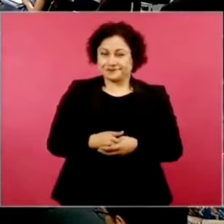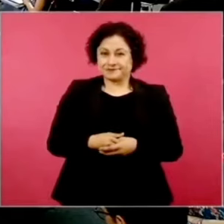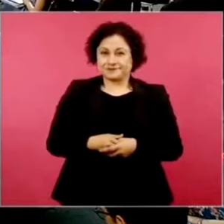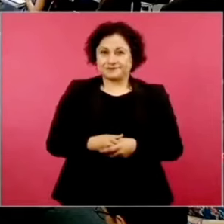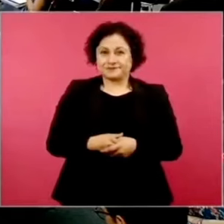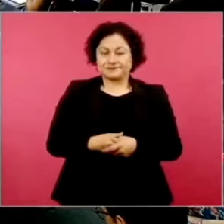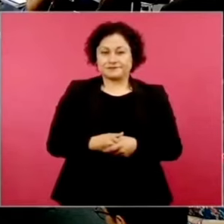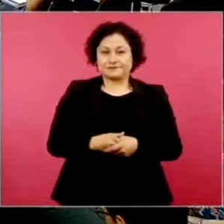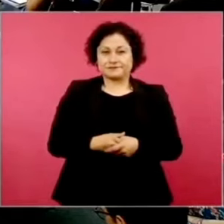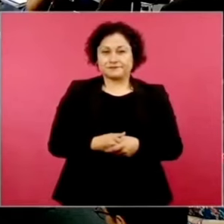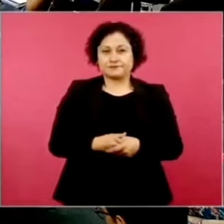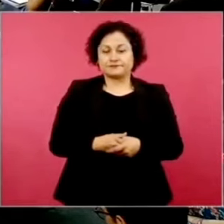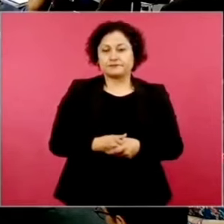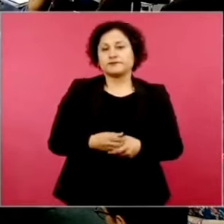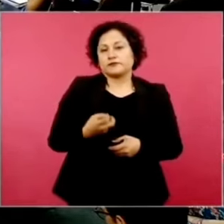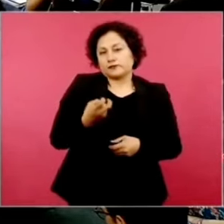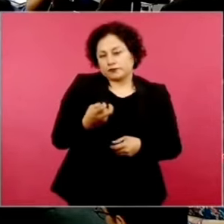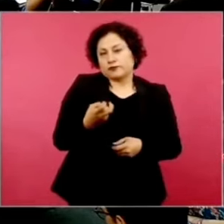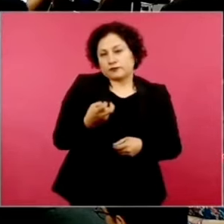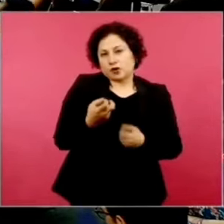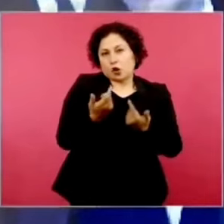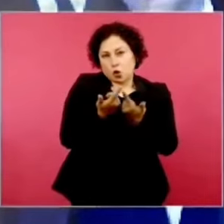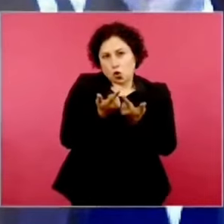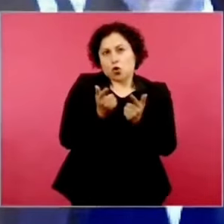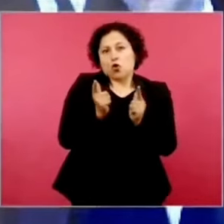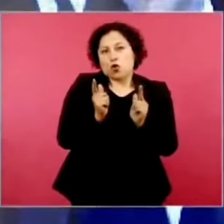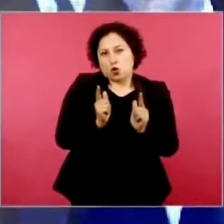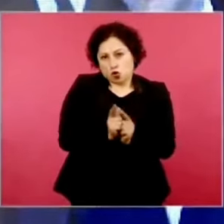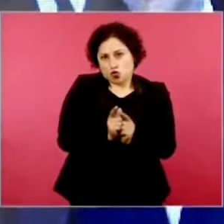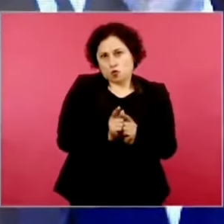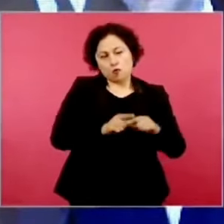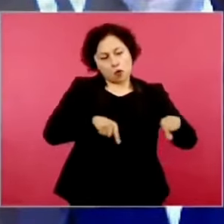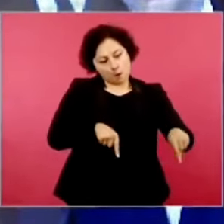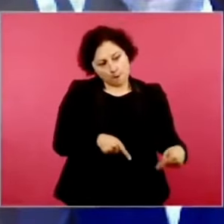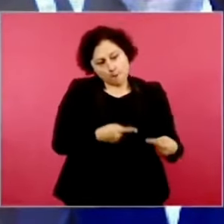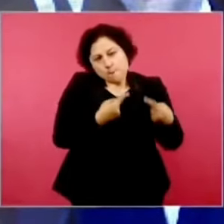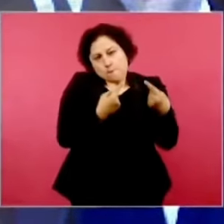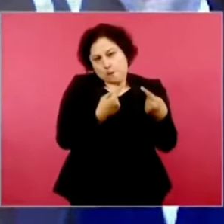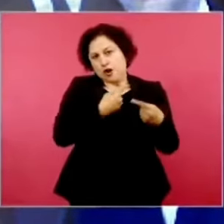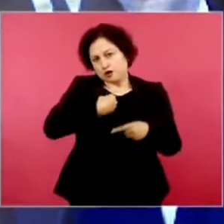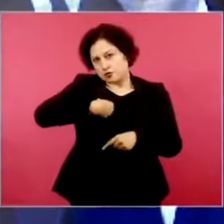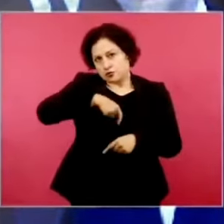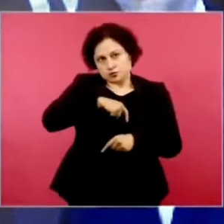estos grupos con los que tenemos diferencia a los que haces mención